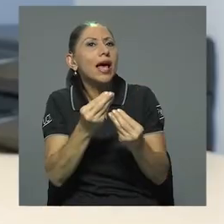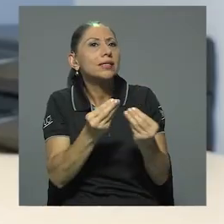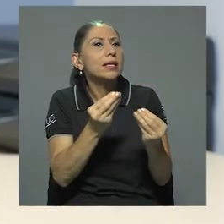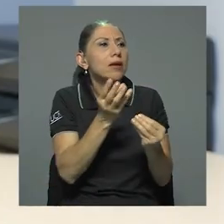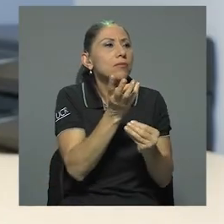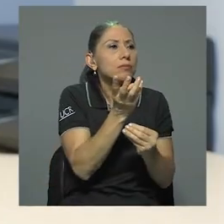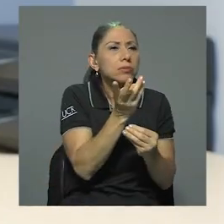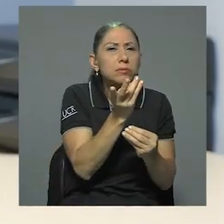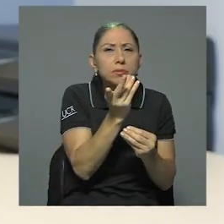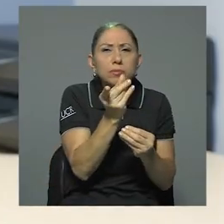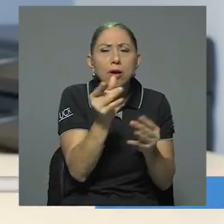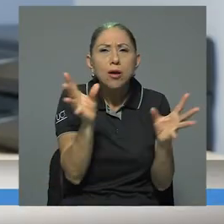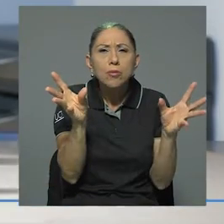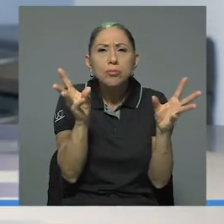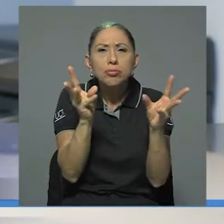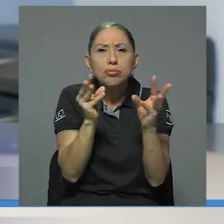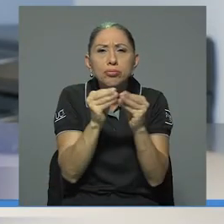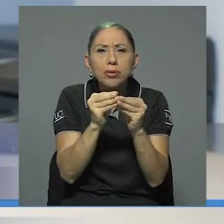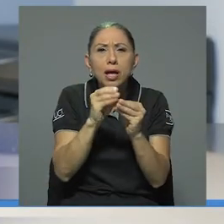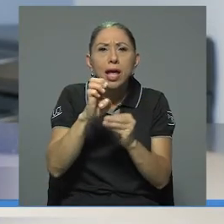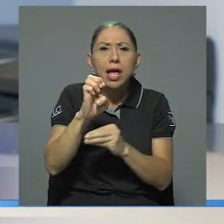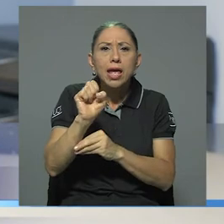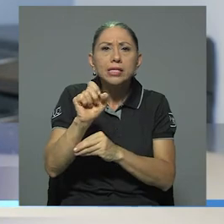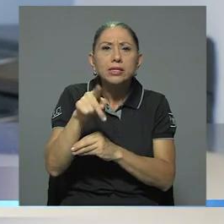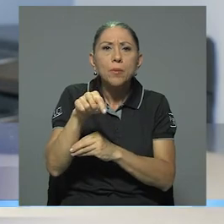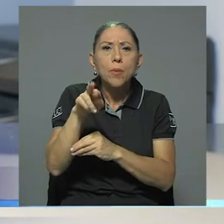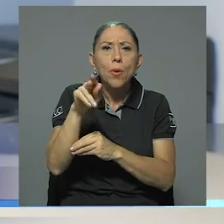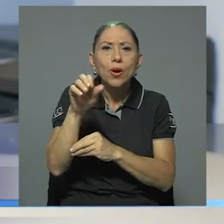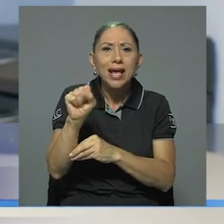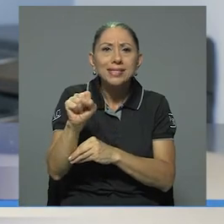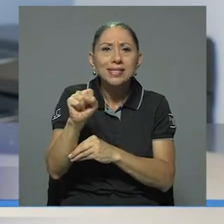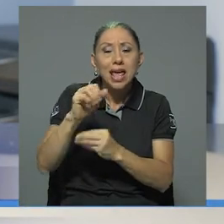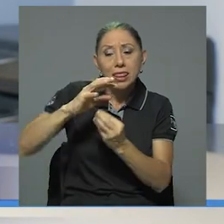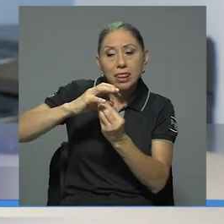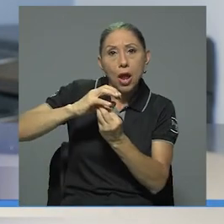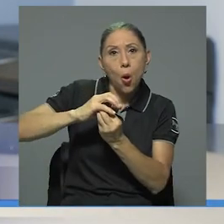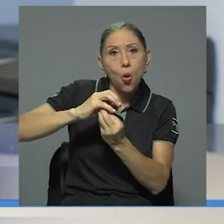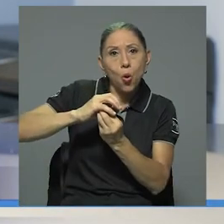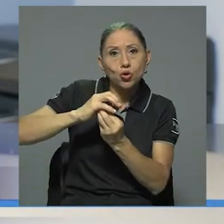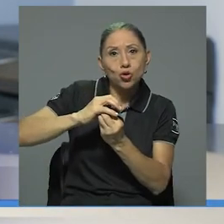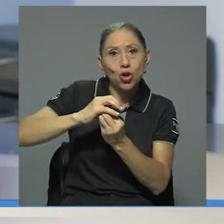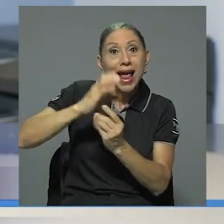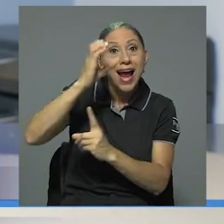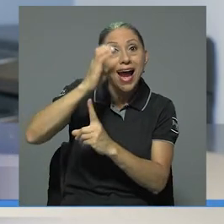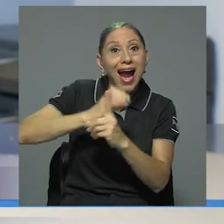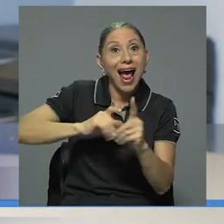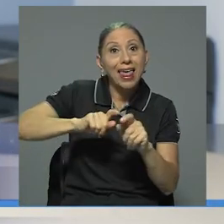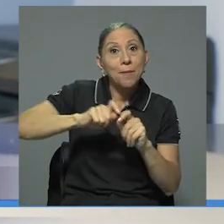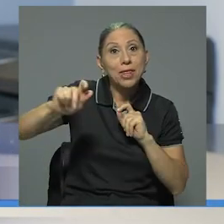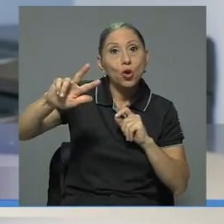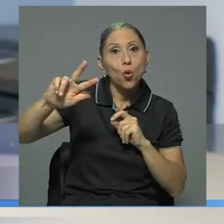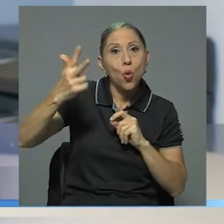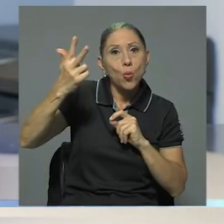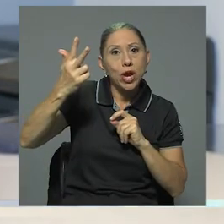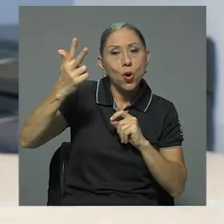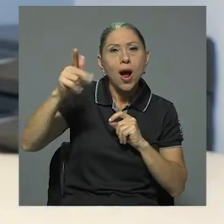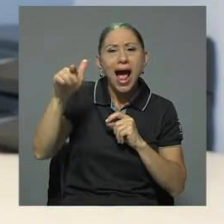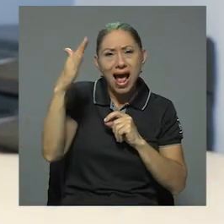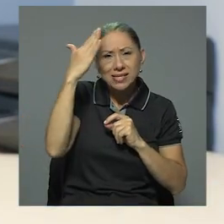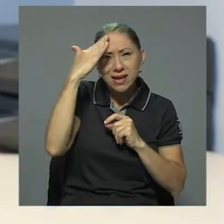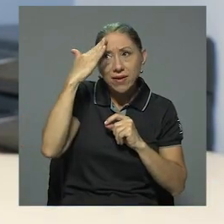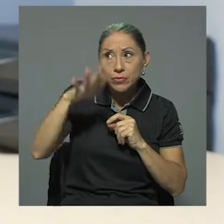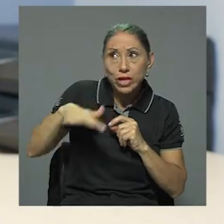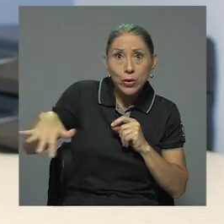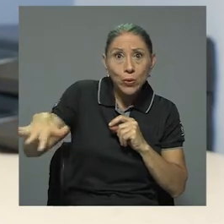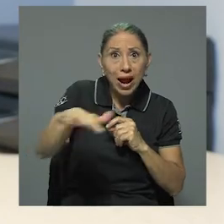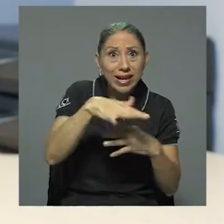la cantidad de esporas de hongos que hay en el aire por metro cúbico y así podemos determinar si el ambiente es sano o no